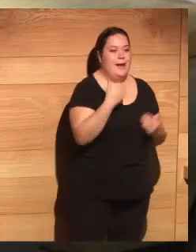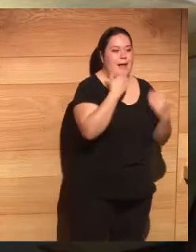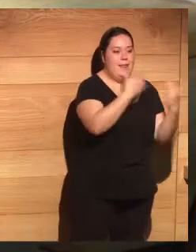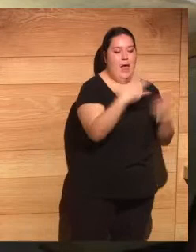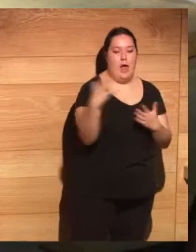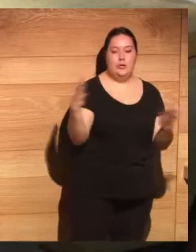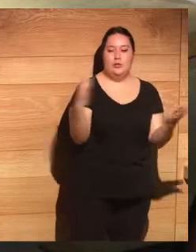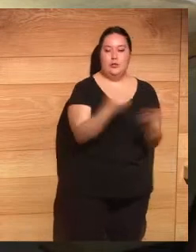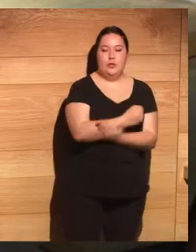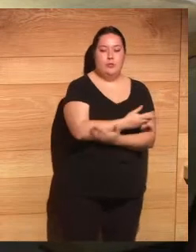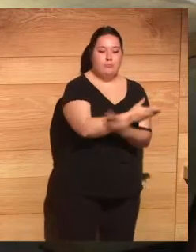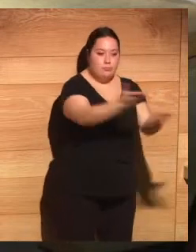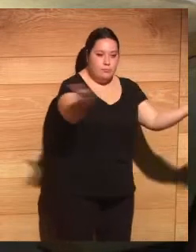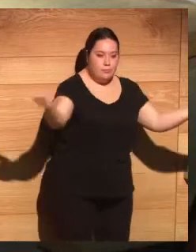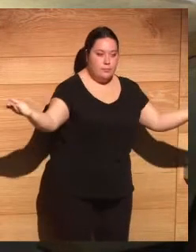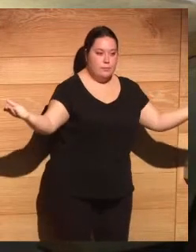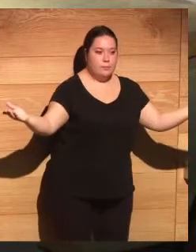ustedes